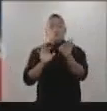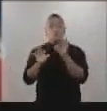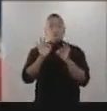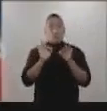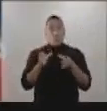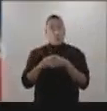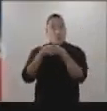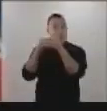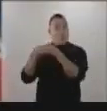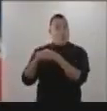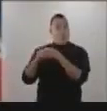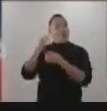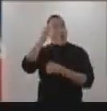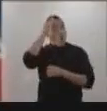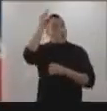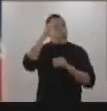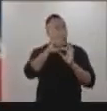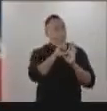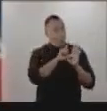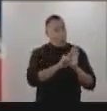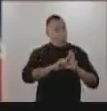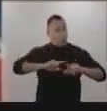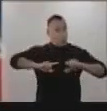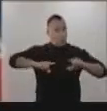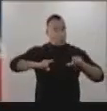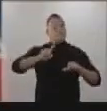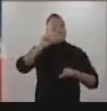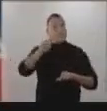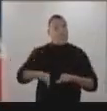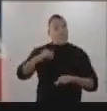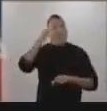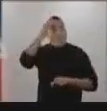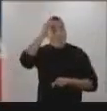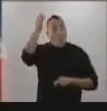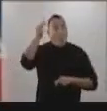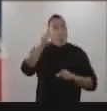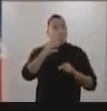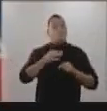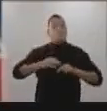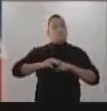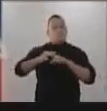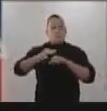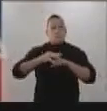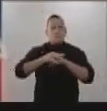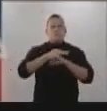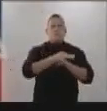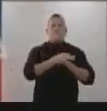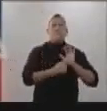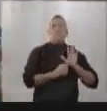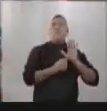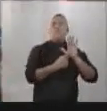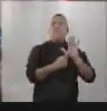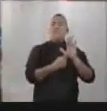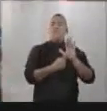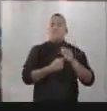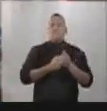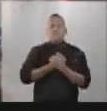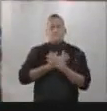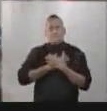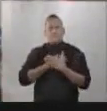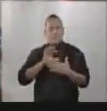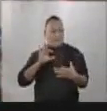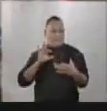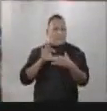a su representación en los consejos legislativos y consejos municipales, con lo que